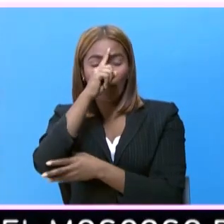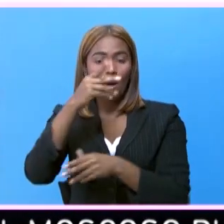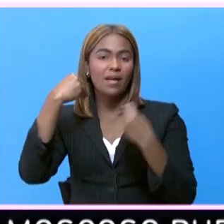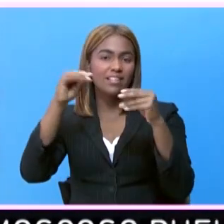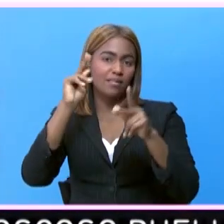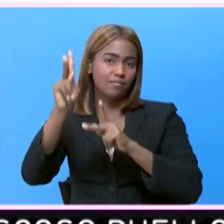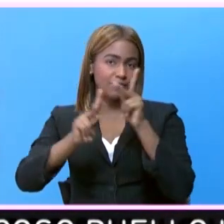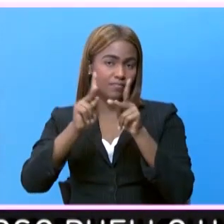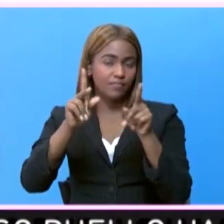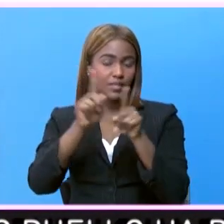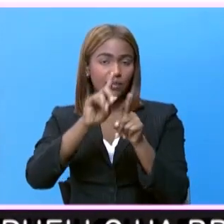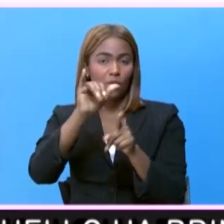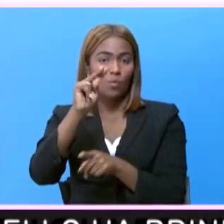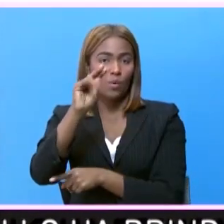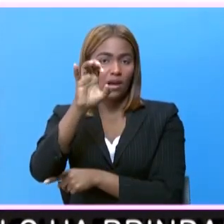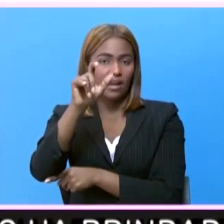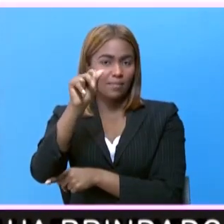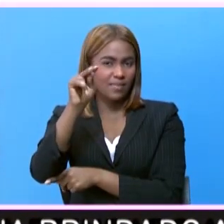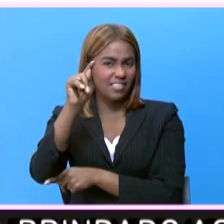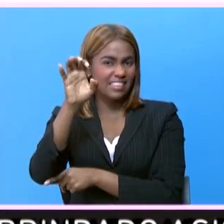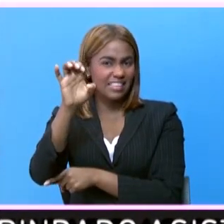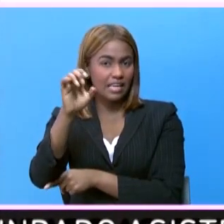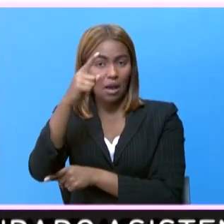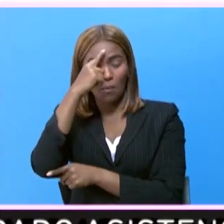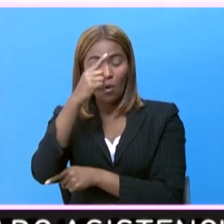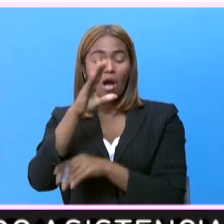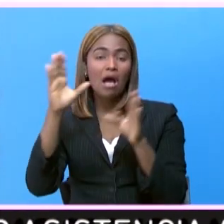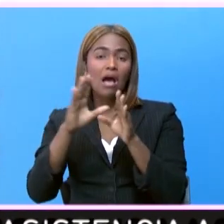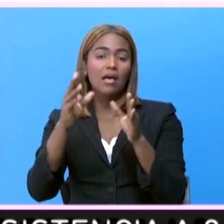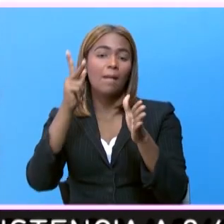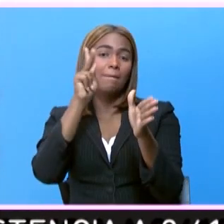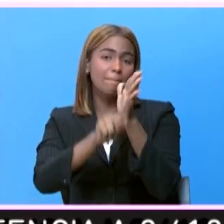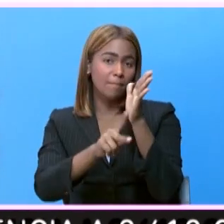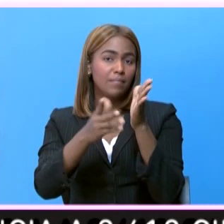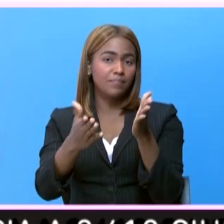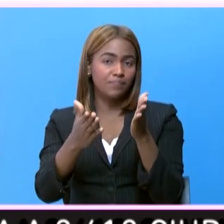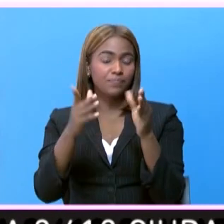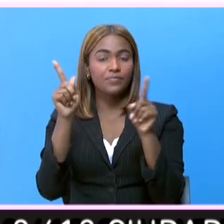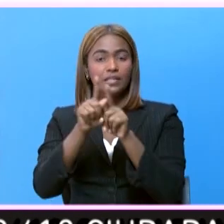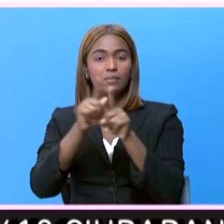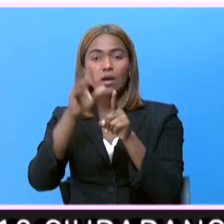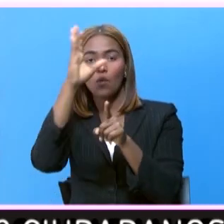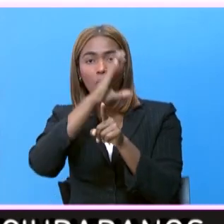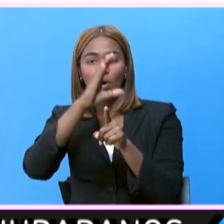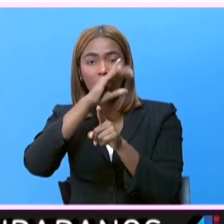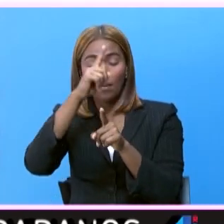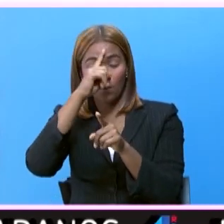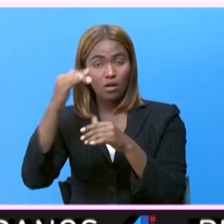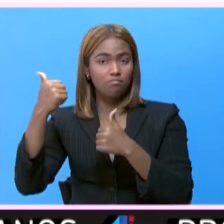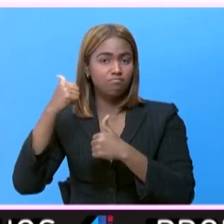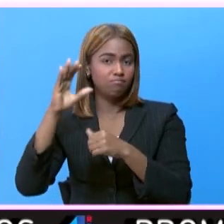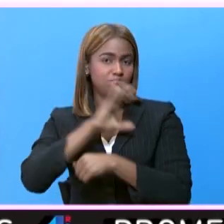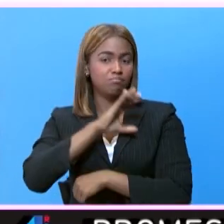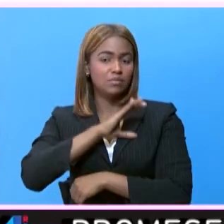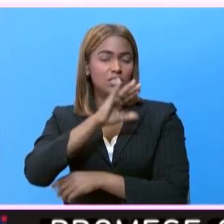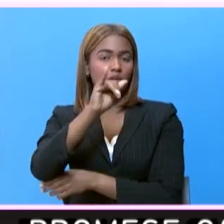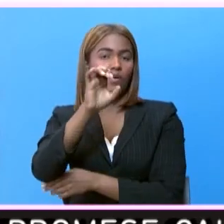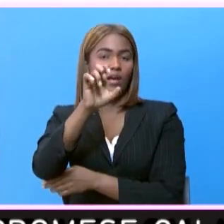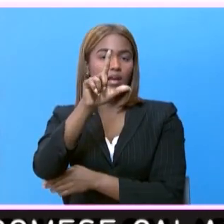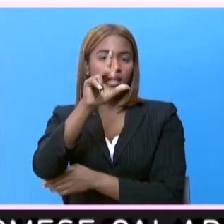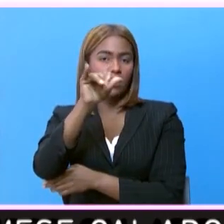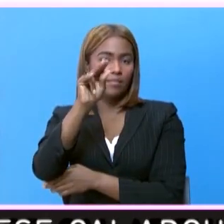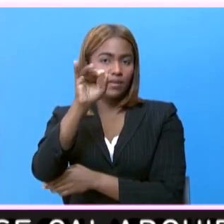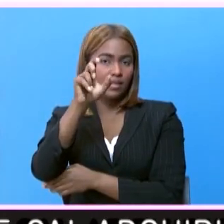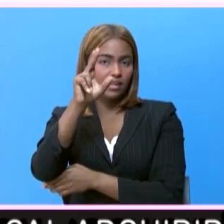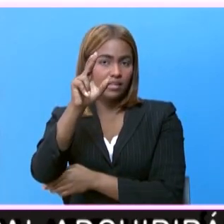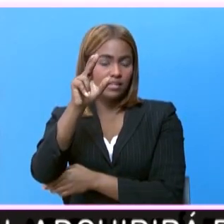personas. Y Juan Clemente de la Crucisiano por presunto homicidio agravado. También son buscados por la Interpol, Joel Ramírez Javier